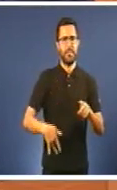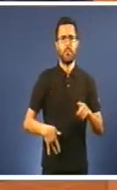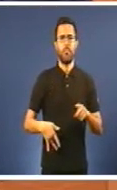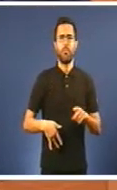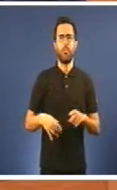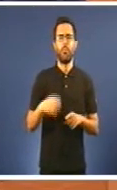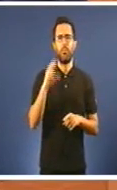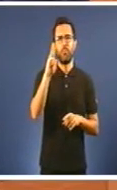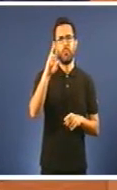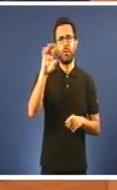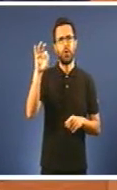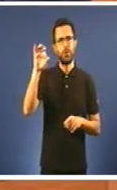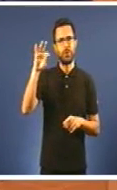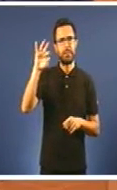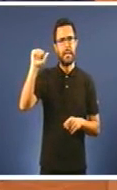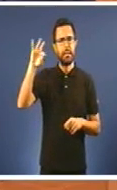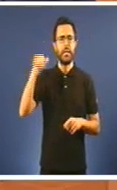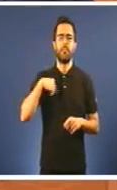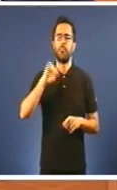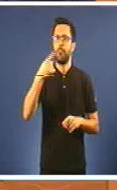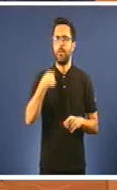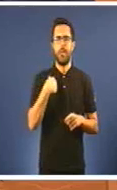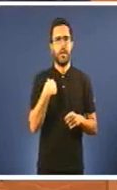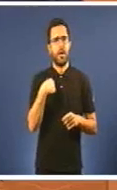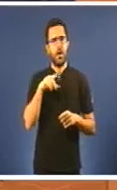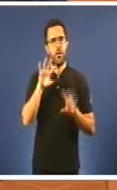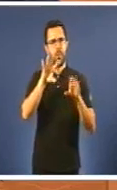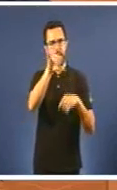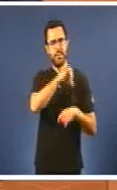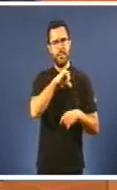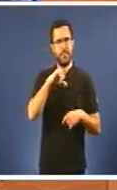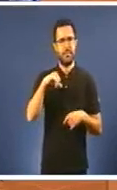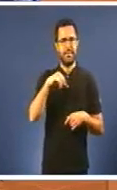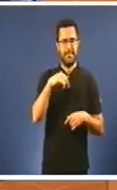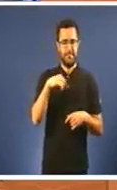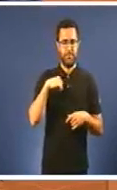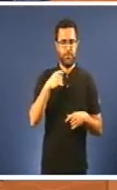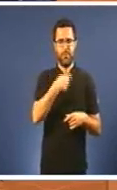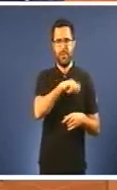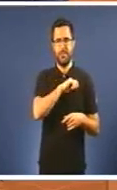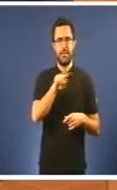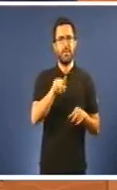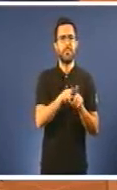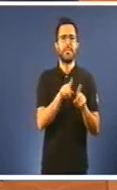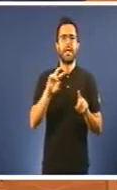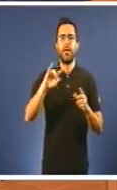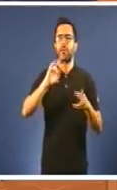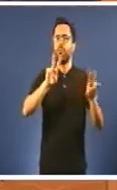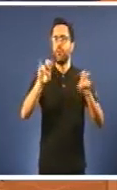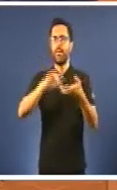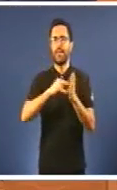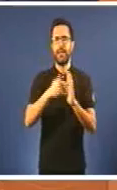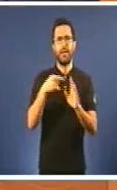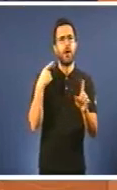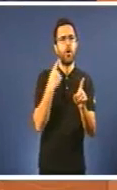Somos a primeira comunidade de España Nunha nova técnica para o cancro de pulmón A primeira comunidade de España E por eso,